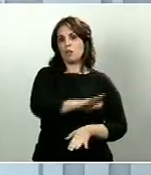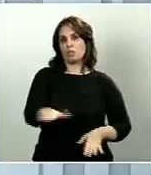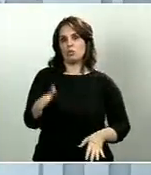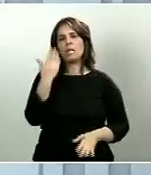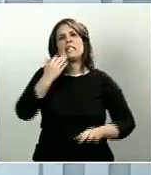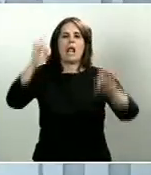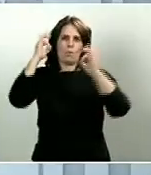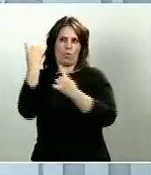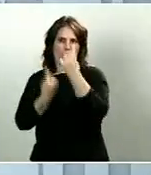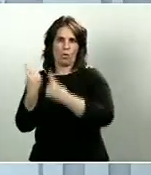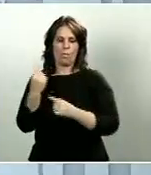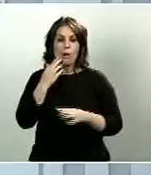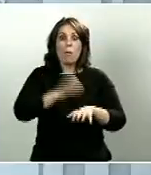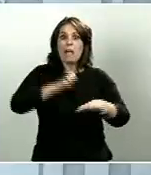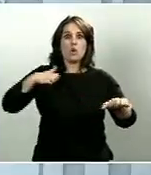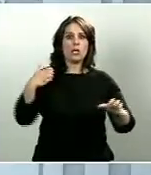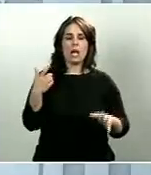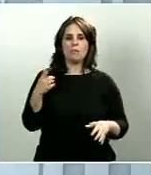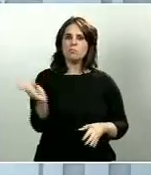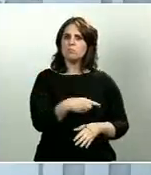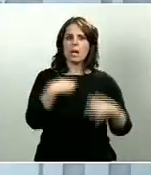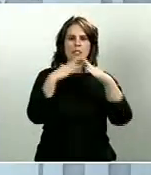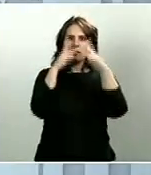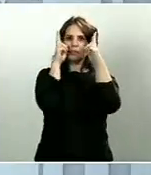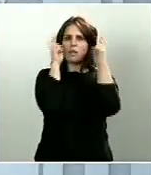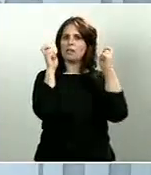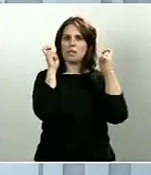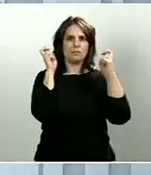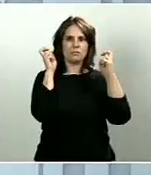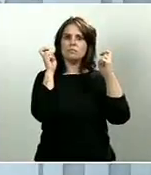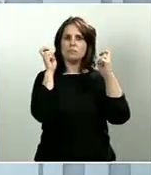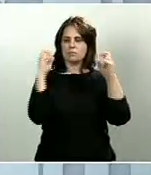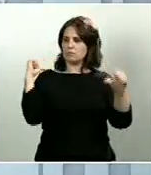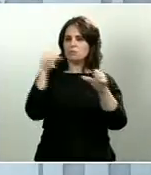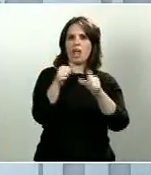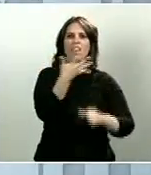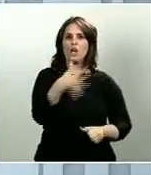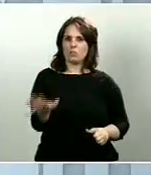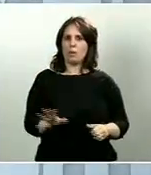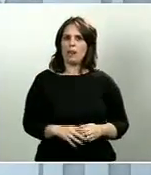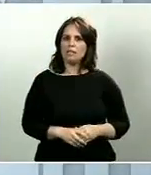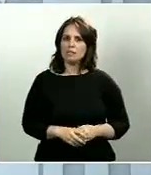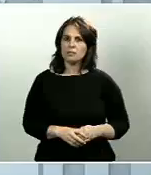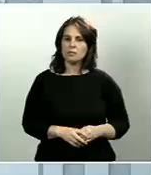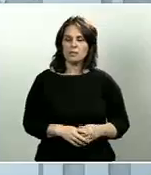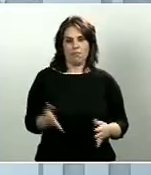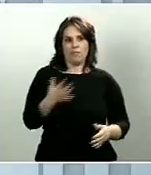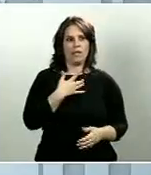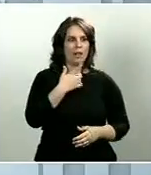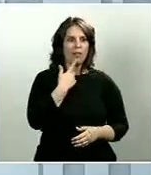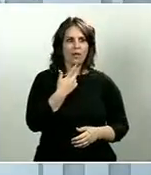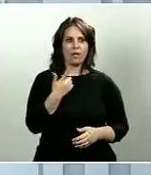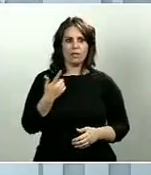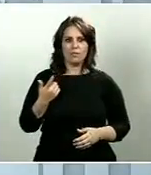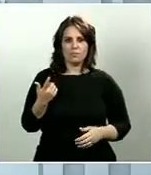permanecido en sus domicilios durante estas cinco semanas y, por tanto, teniendo en cuenta la fase evolutiva